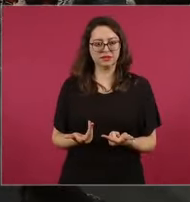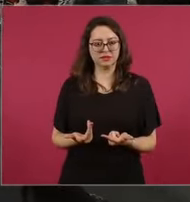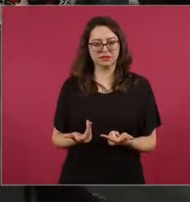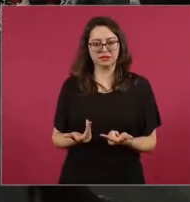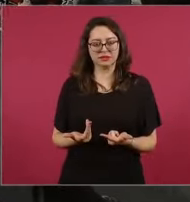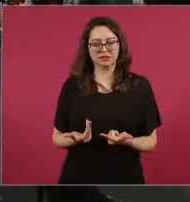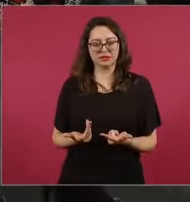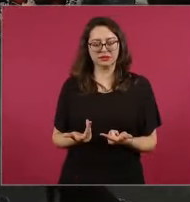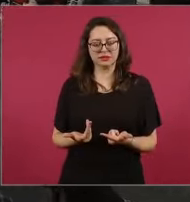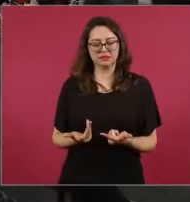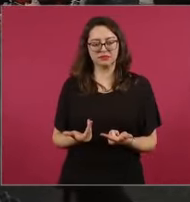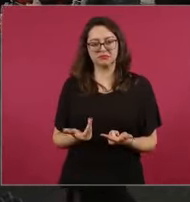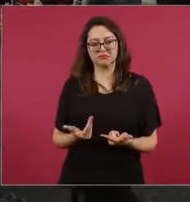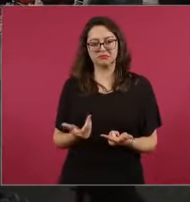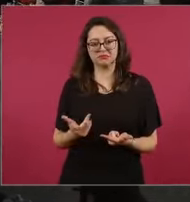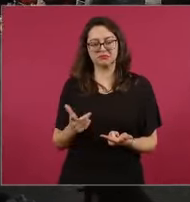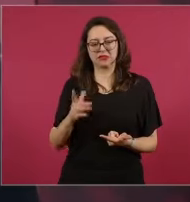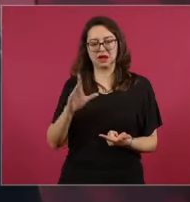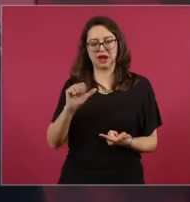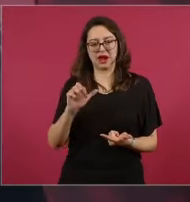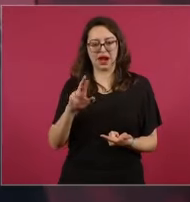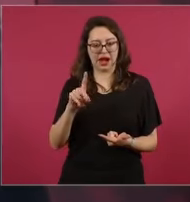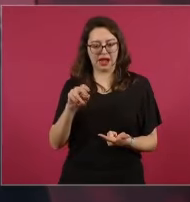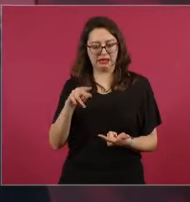¿Dónde están los Lázaro Cárdenas?